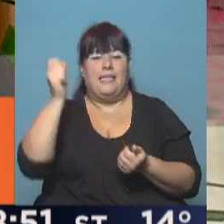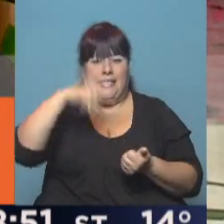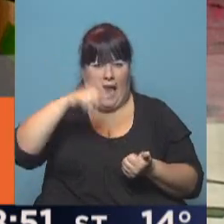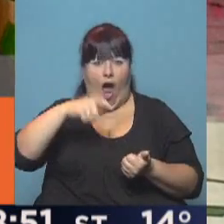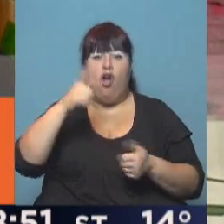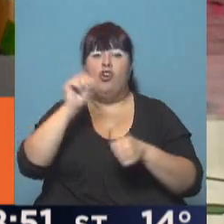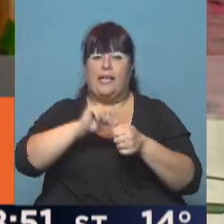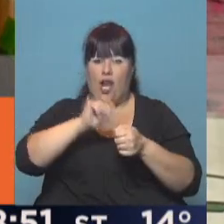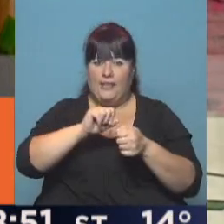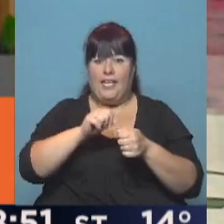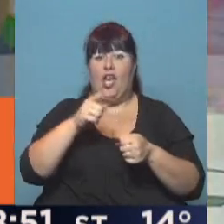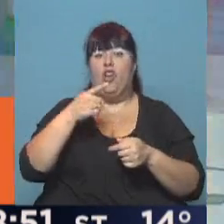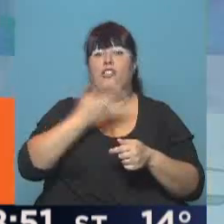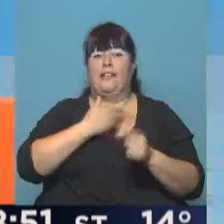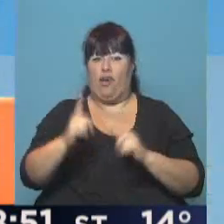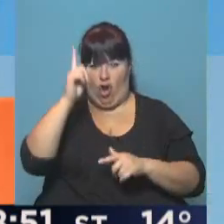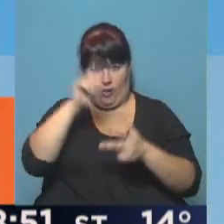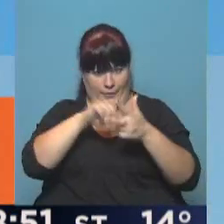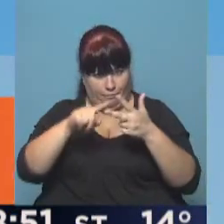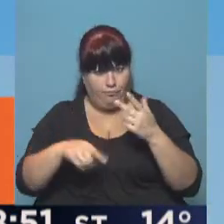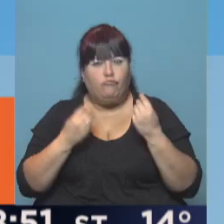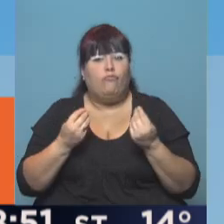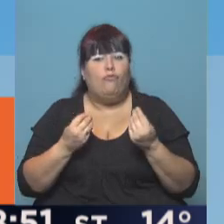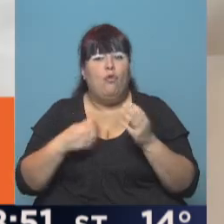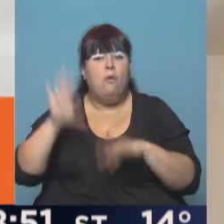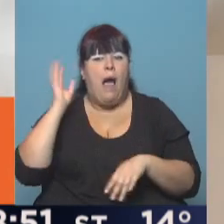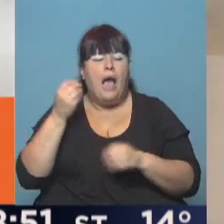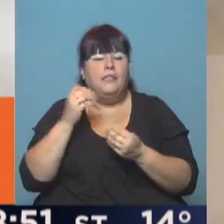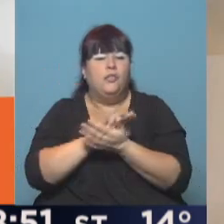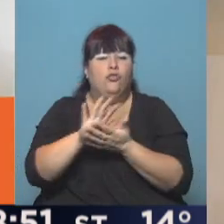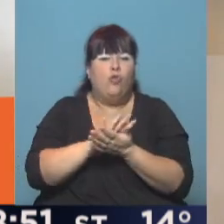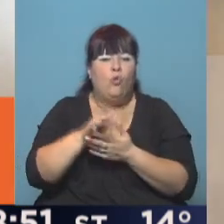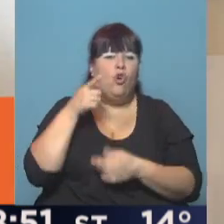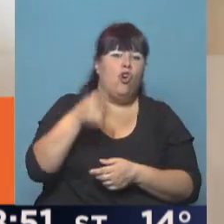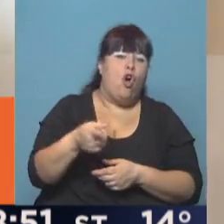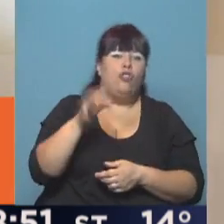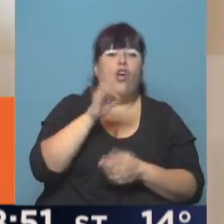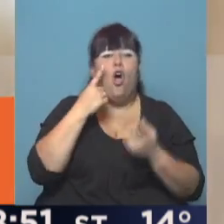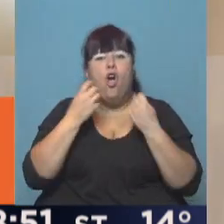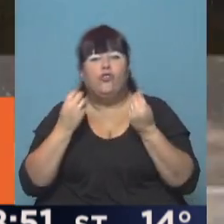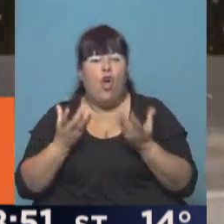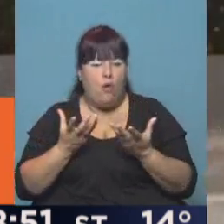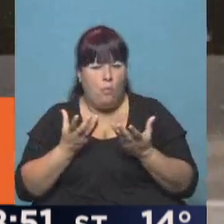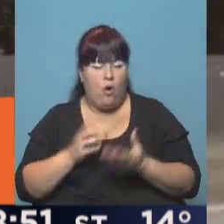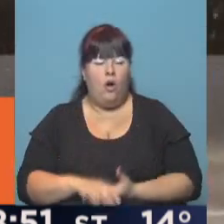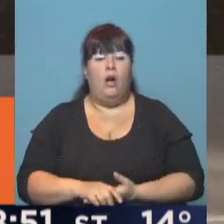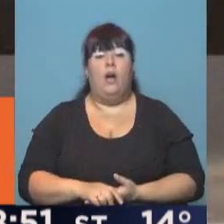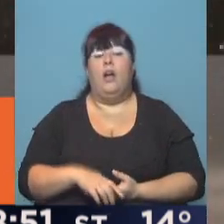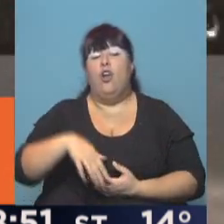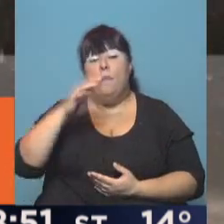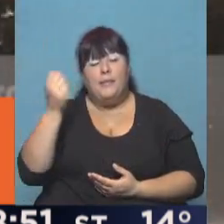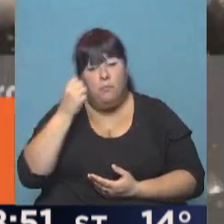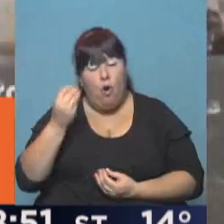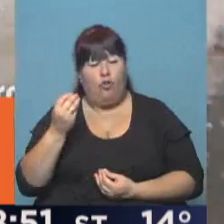Chaco, Santiago del Estero y el norte de Santa Fe. ¿Qué las acciones en general que se hacen para evitar o controlar este tipo de plagas? La clave